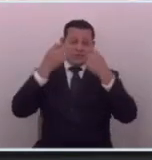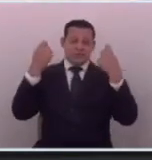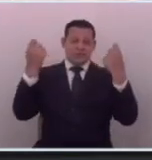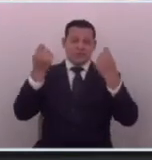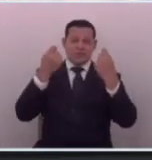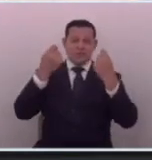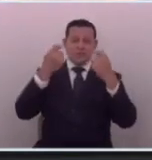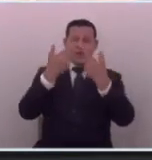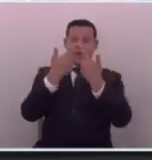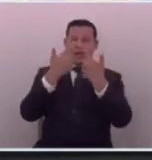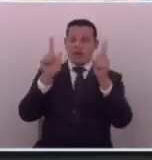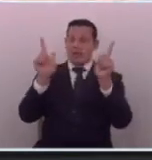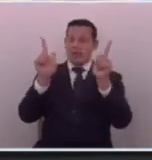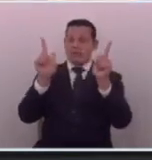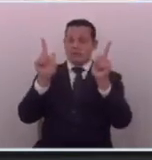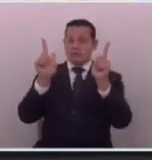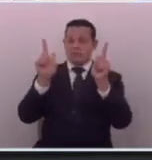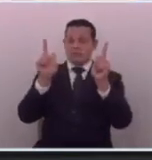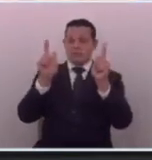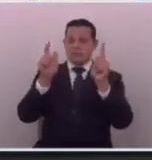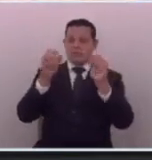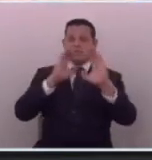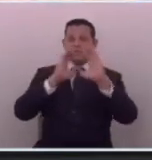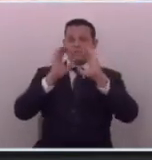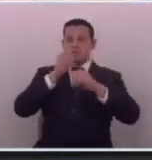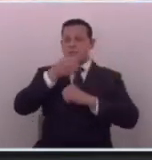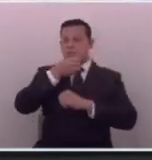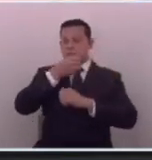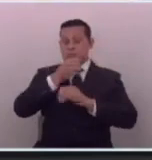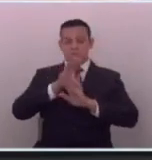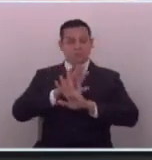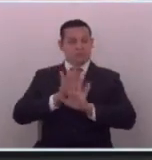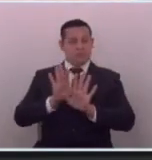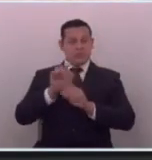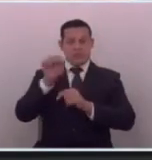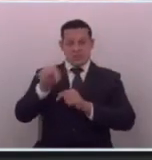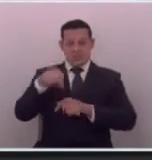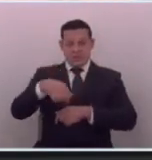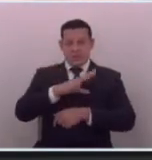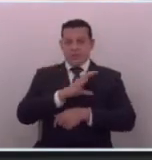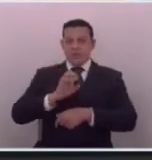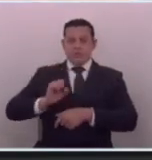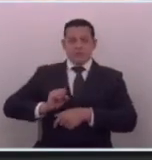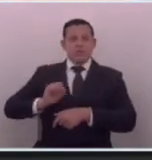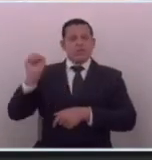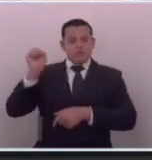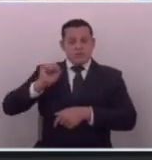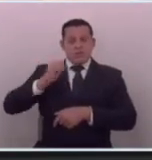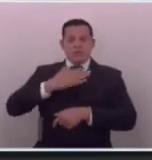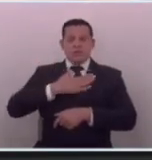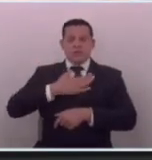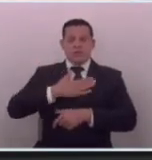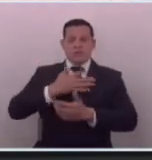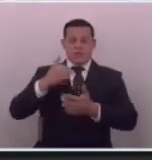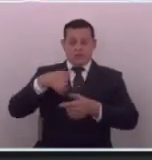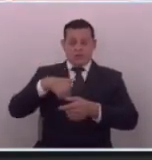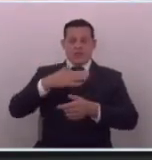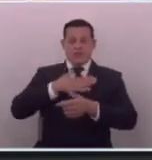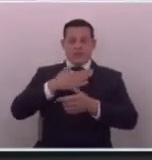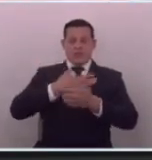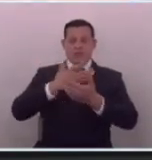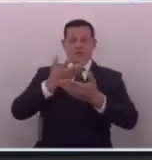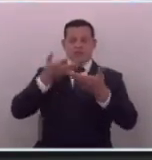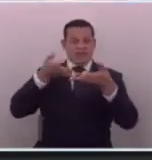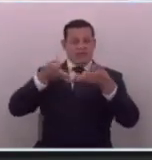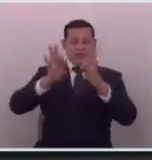de la libertad de prensa y eso en el salvador si hay aquí tenemos muchos medios